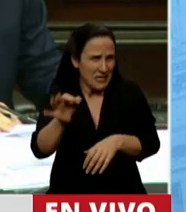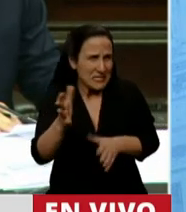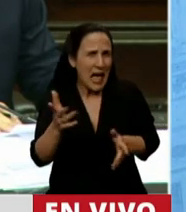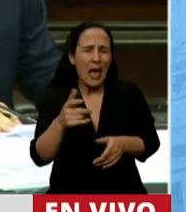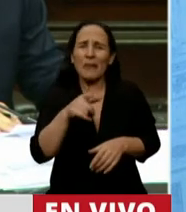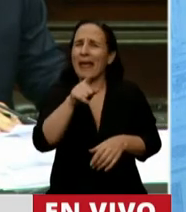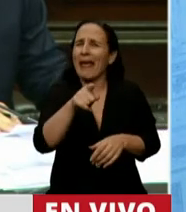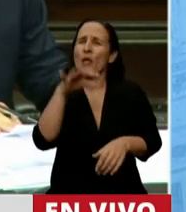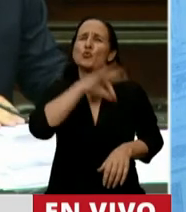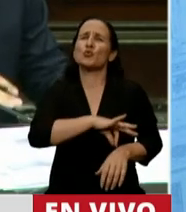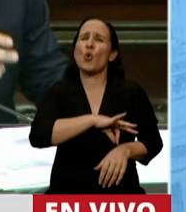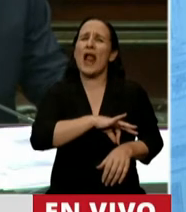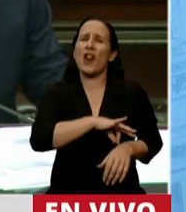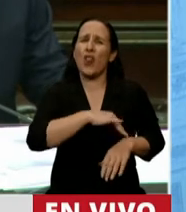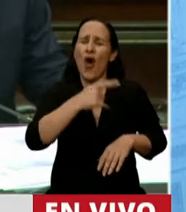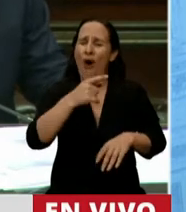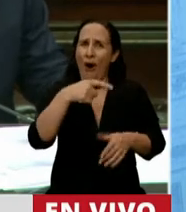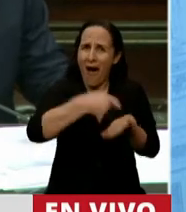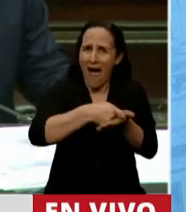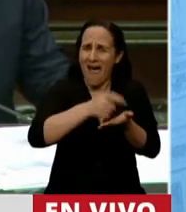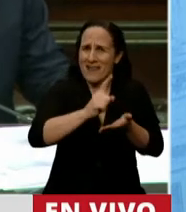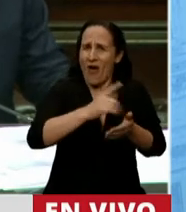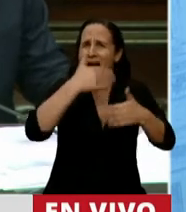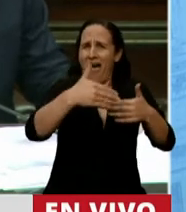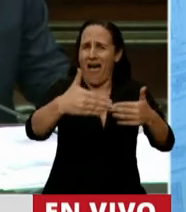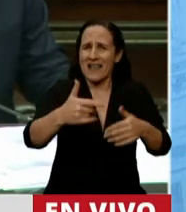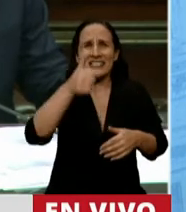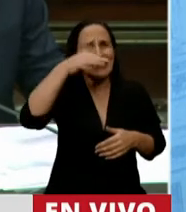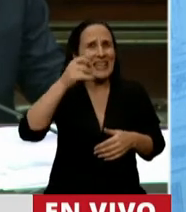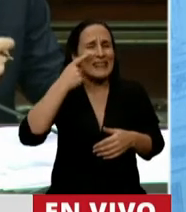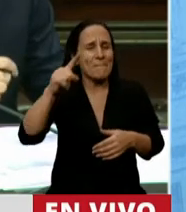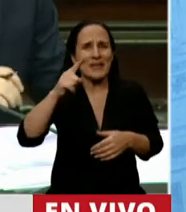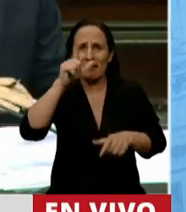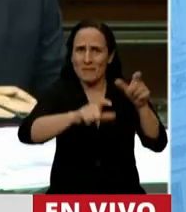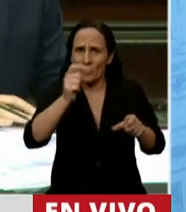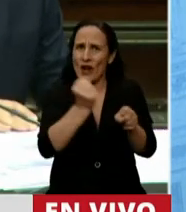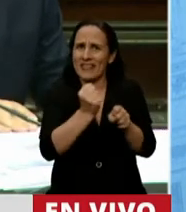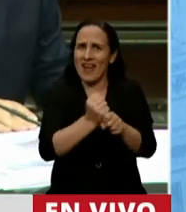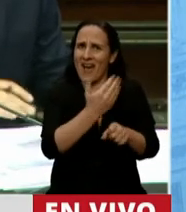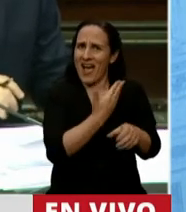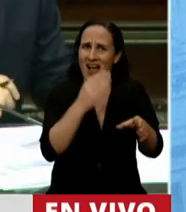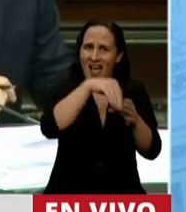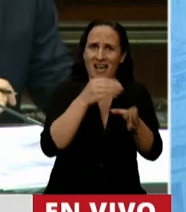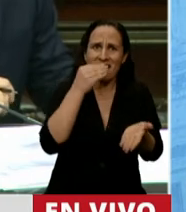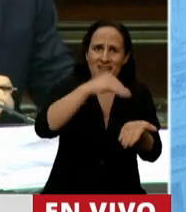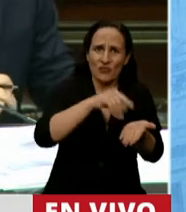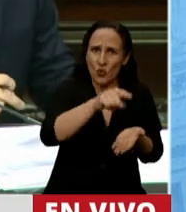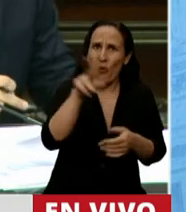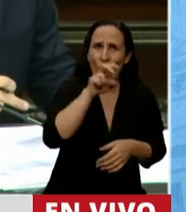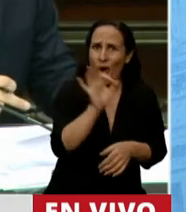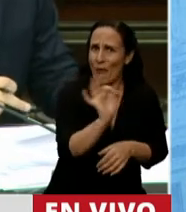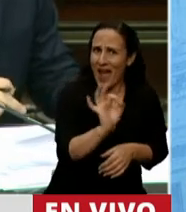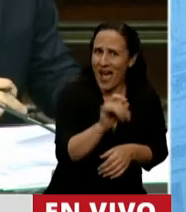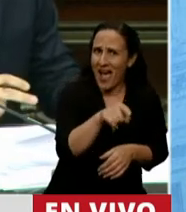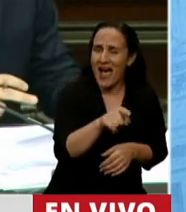los sueldos en término que al día de hoy 62.000 empleados públicos no han cobrado todavía los sueldos del